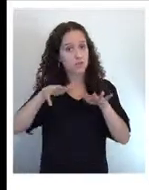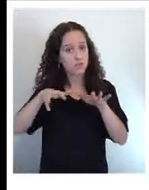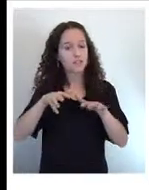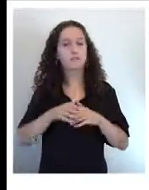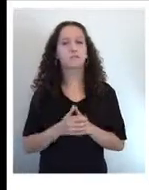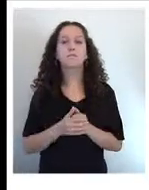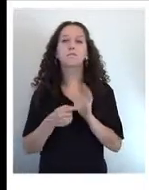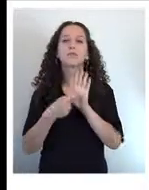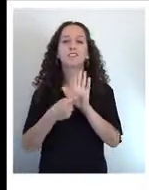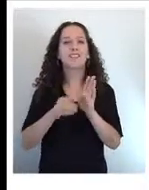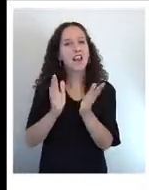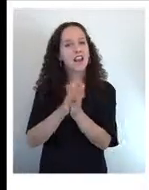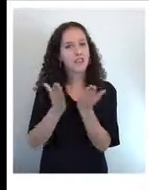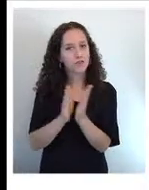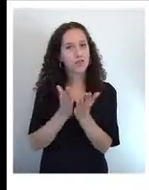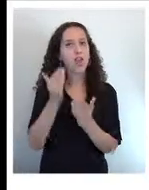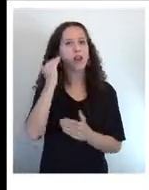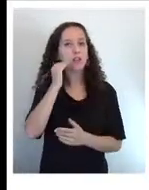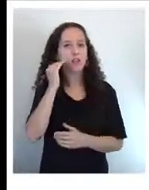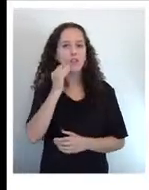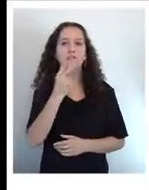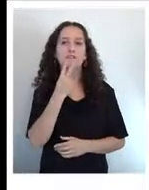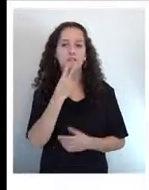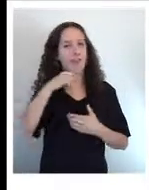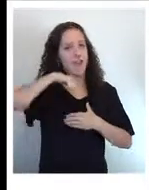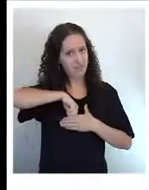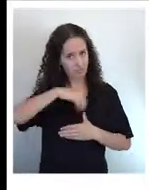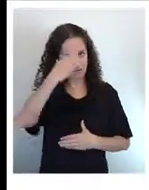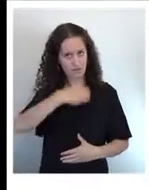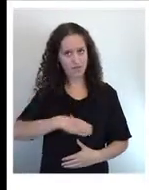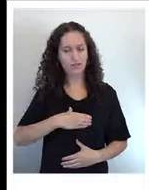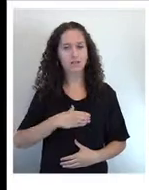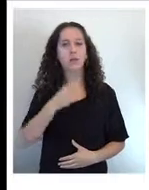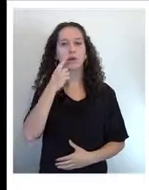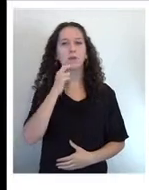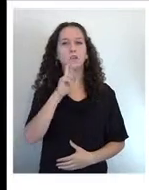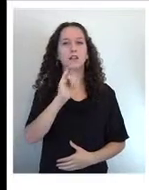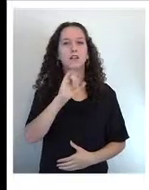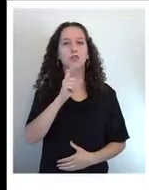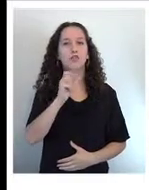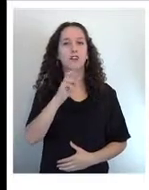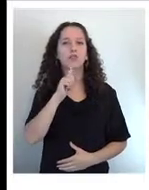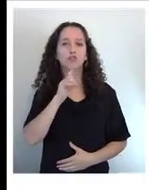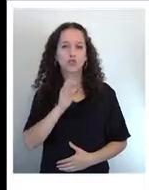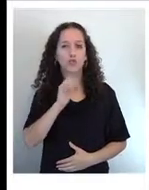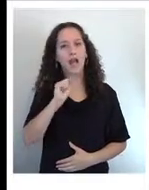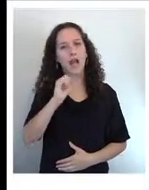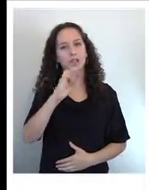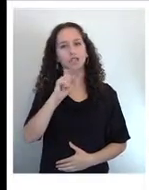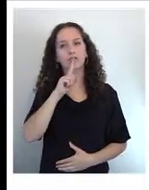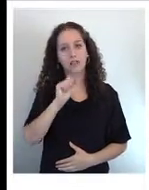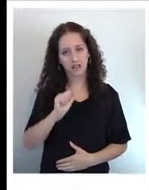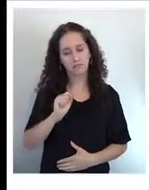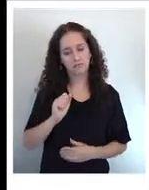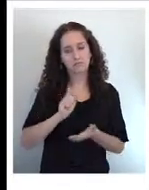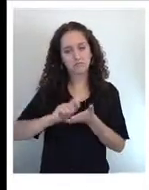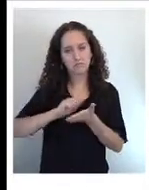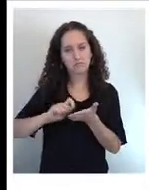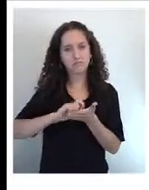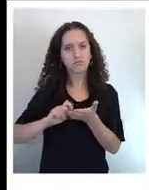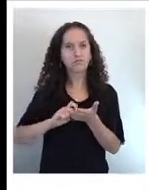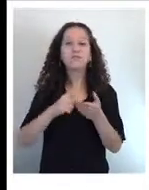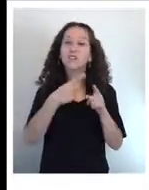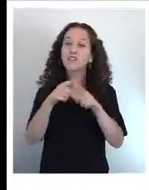Molinet. Todas las actividades se realizan a las 18 horas en el mismo pabellón hasta el viernes 20 de abril.